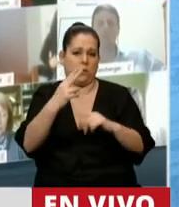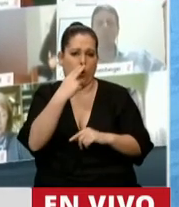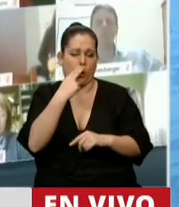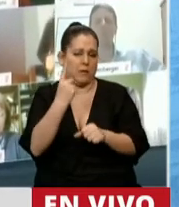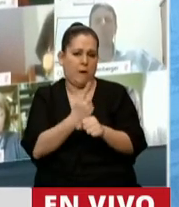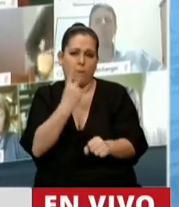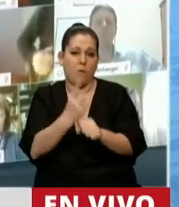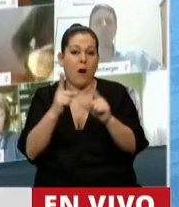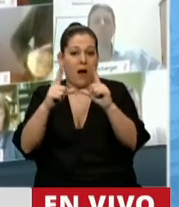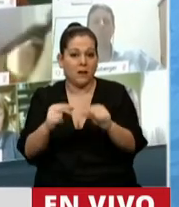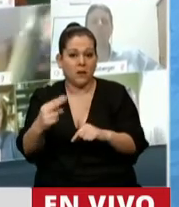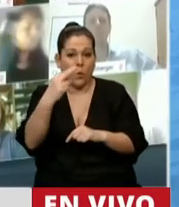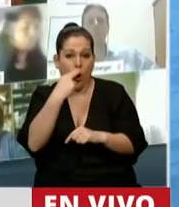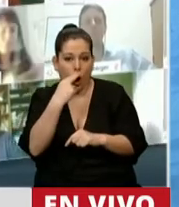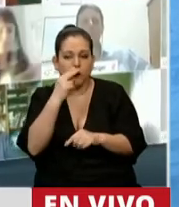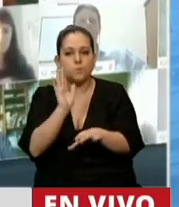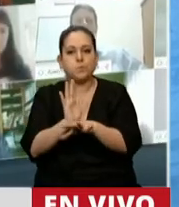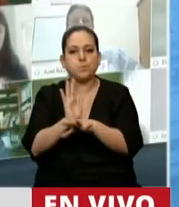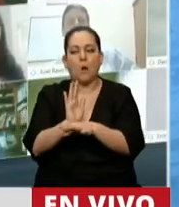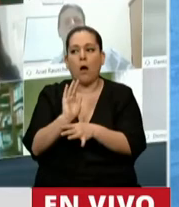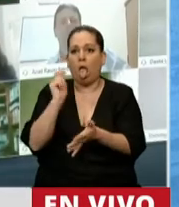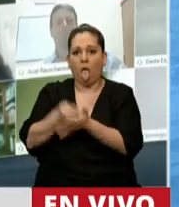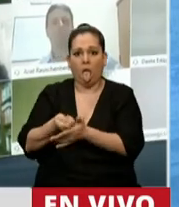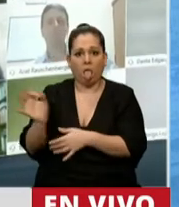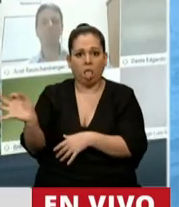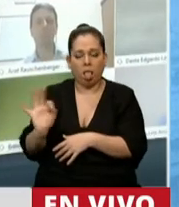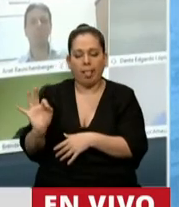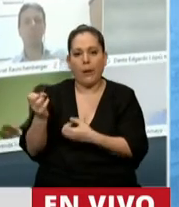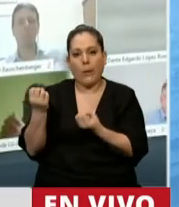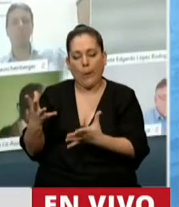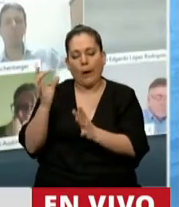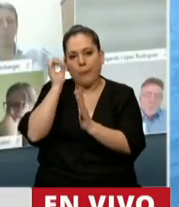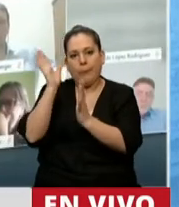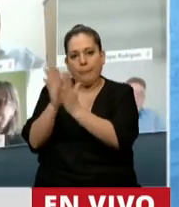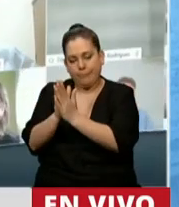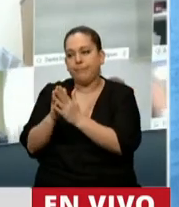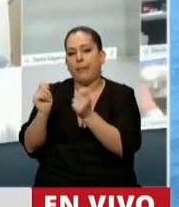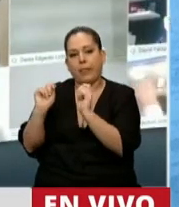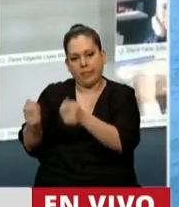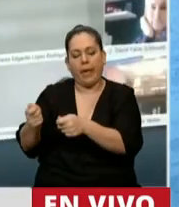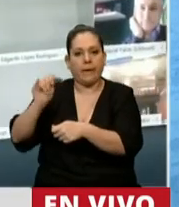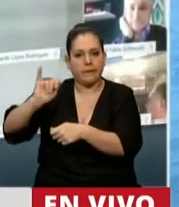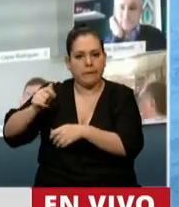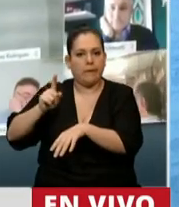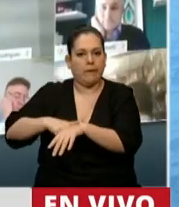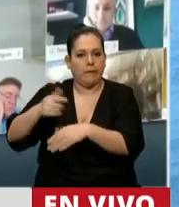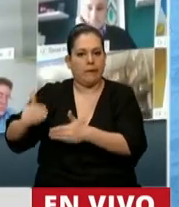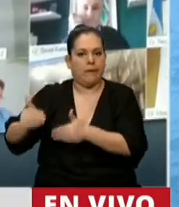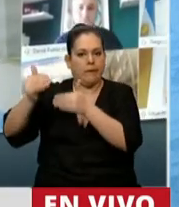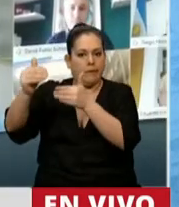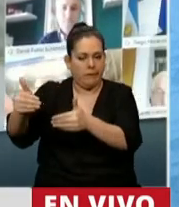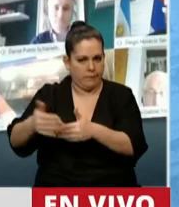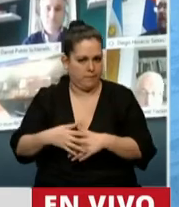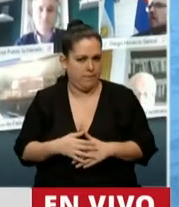implica además una amnistía para esa empresa. Y me quiero referir a dos artículos más, al que extingue la acción penal.